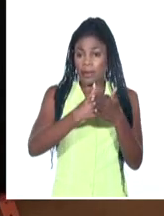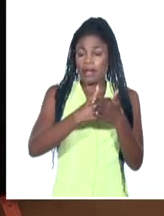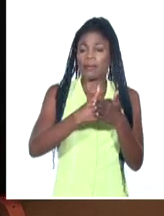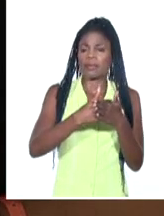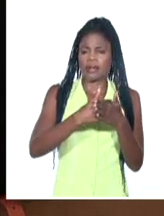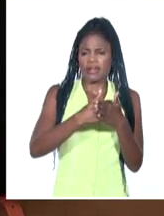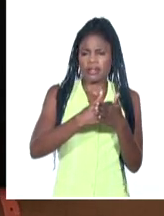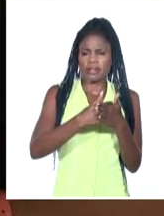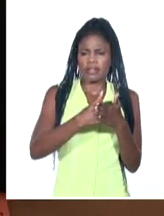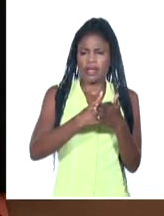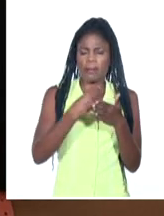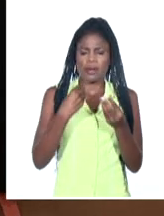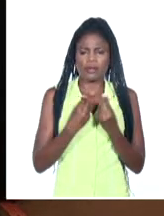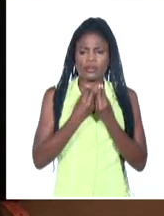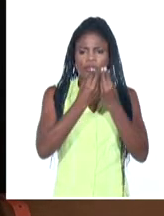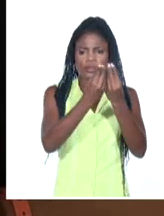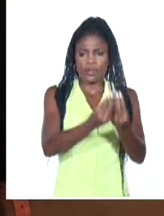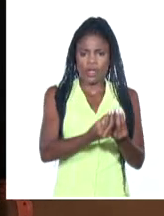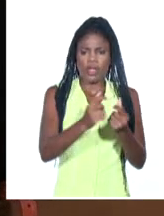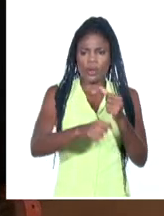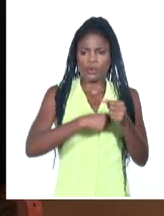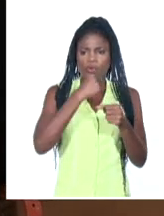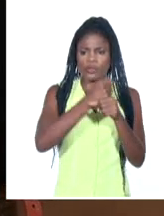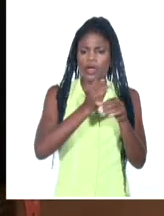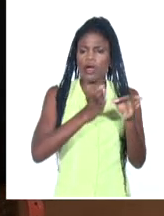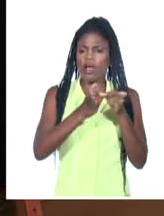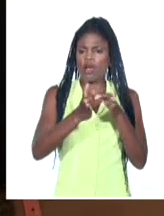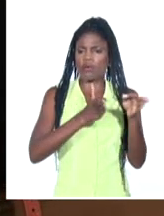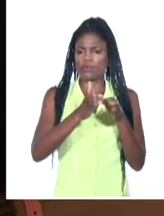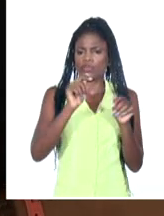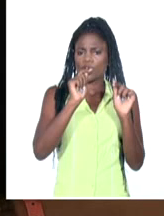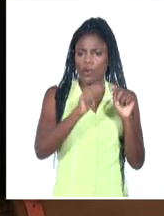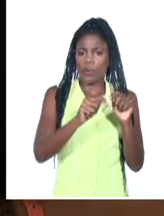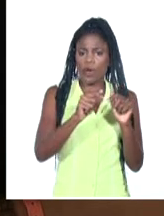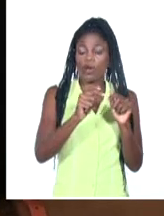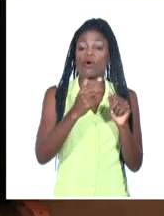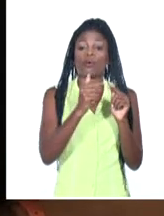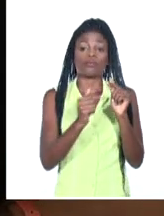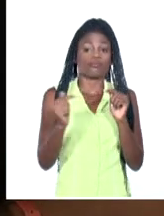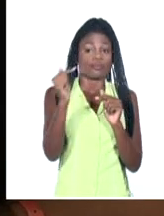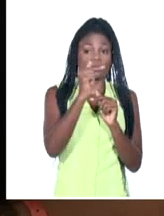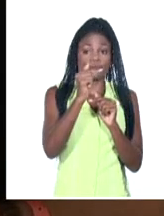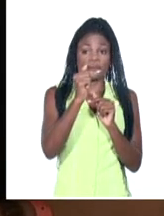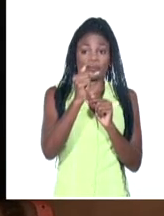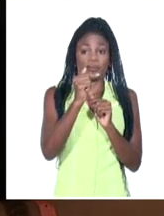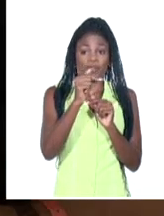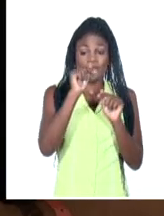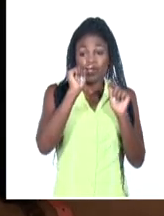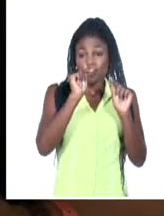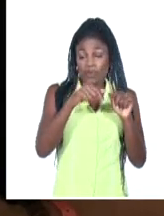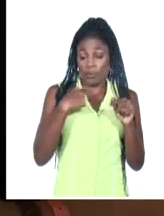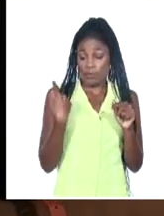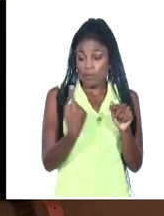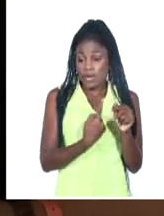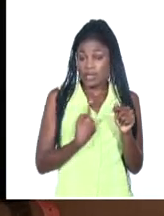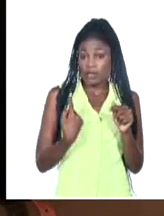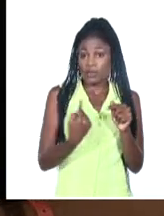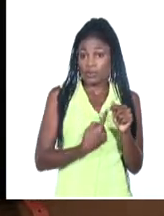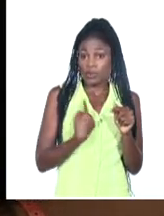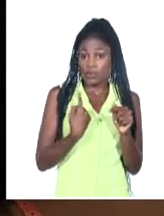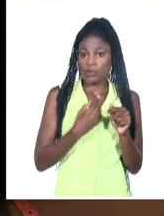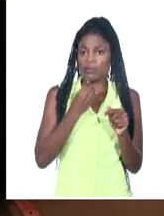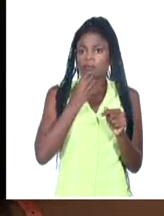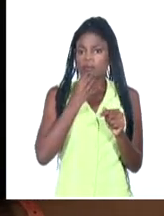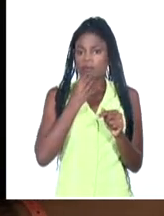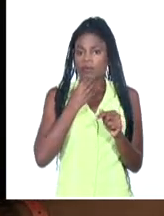vista de destinar sus utilidades en función de ello como algo primordial. Lo cual para nosotros ha sido también